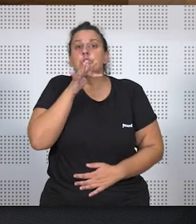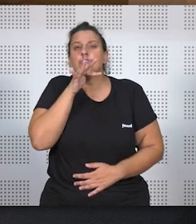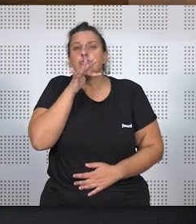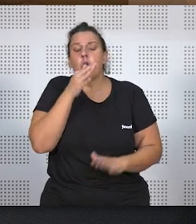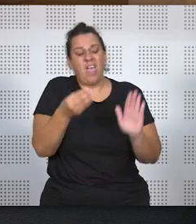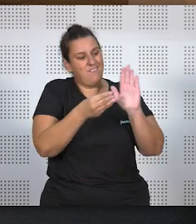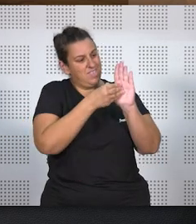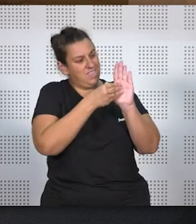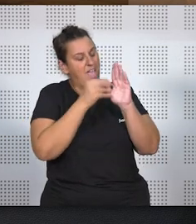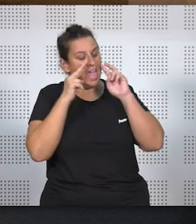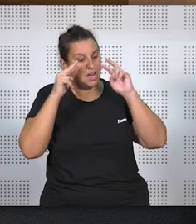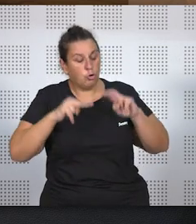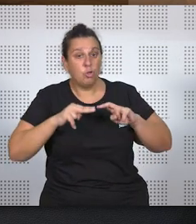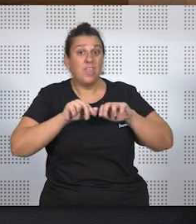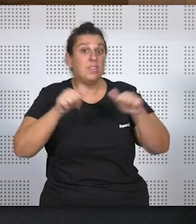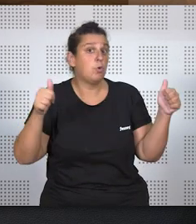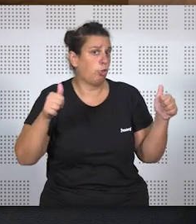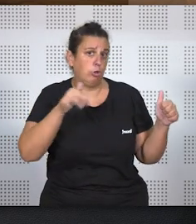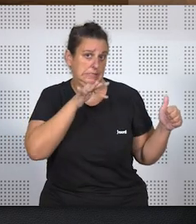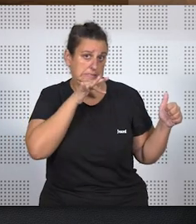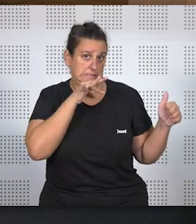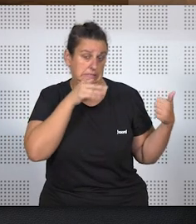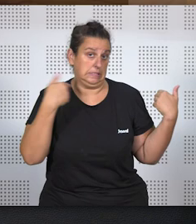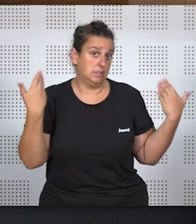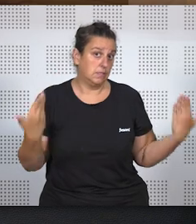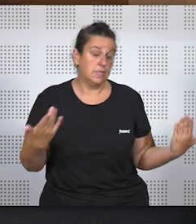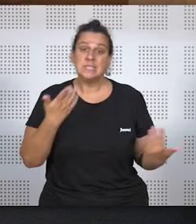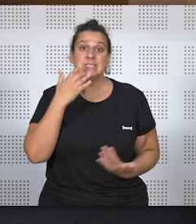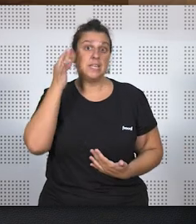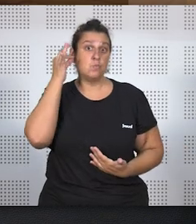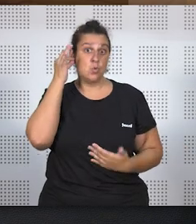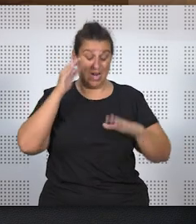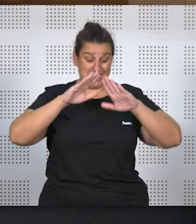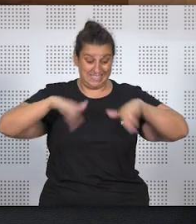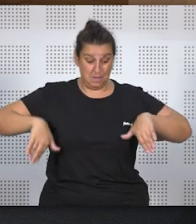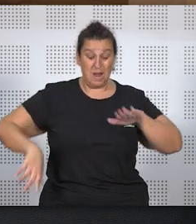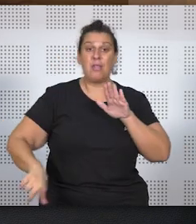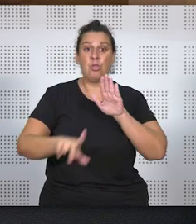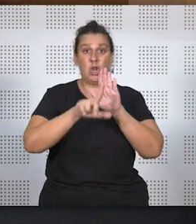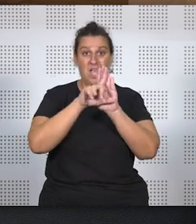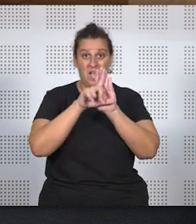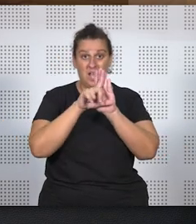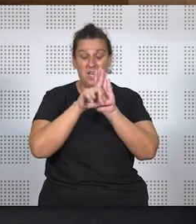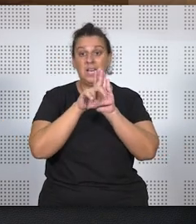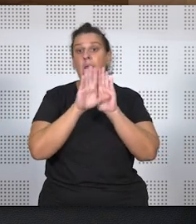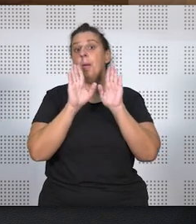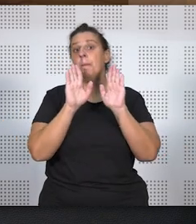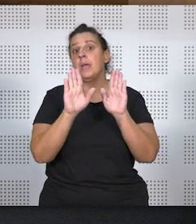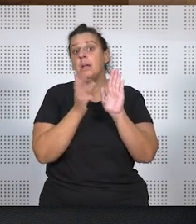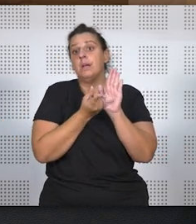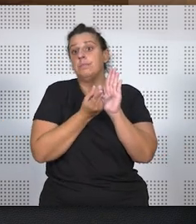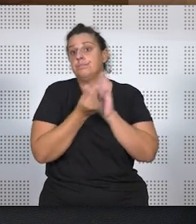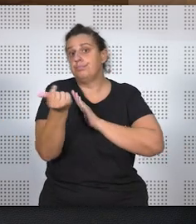no se recoge o no se reconoce el divorcio, lo que si una mujer se separaba legalmente, y